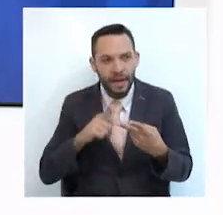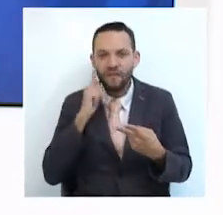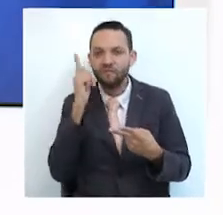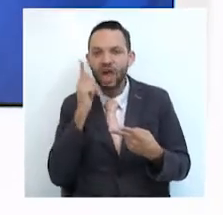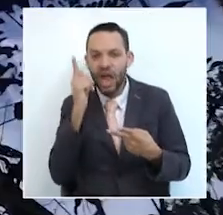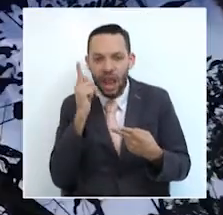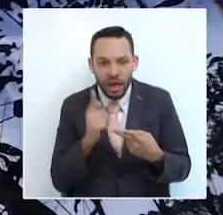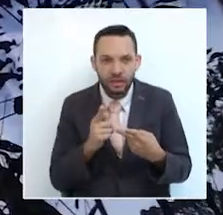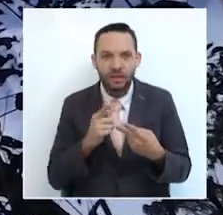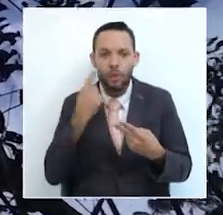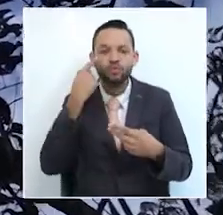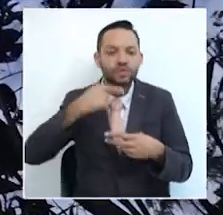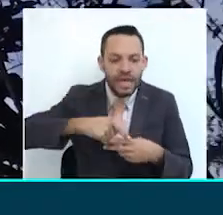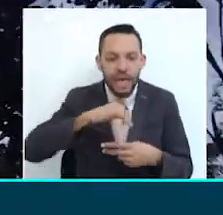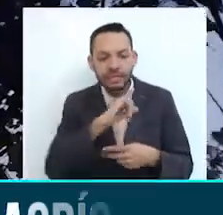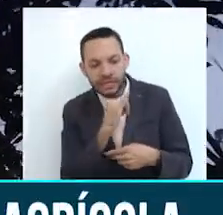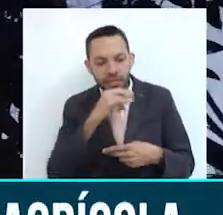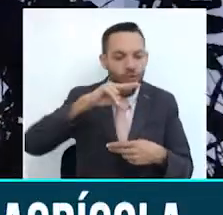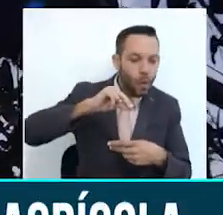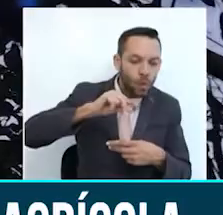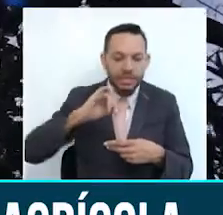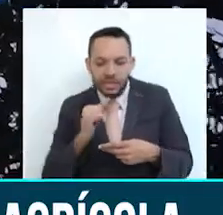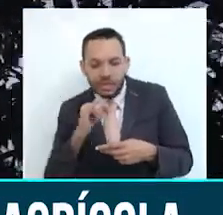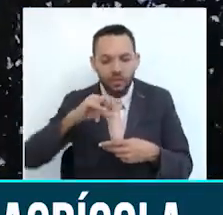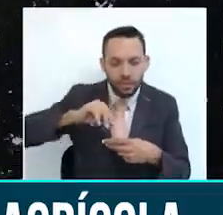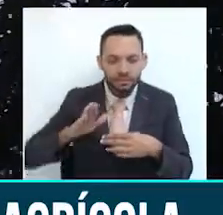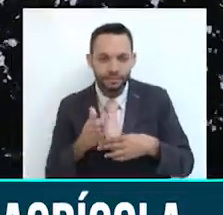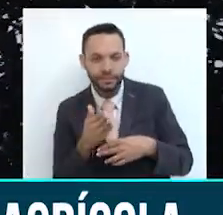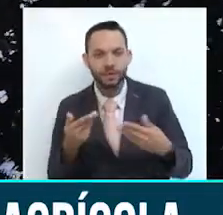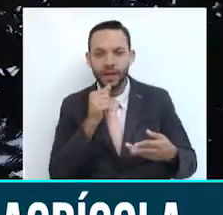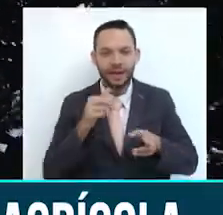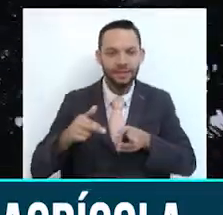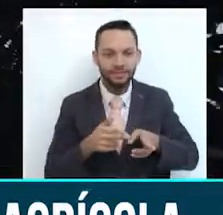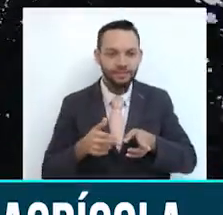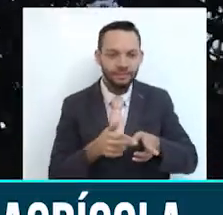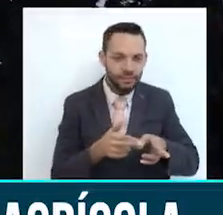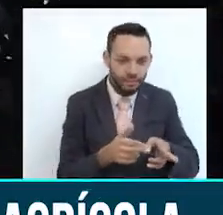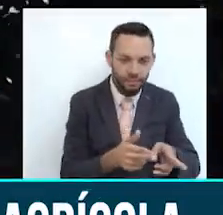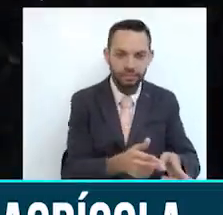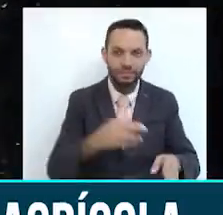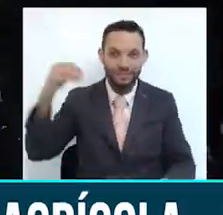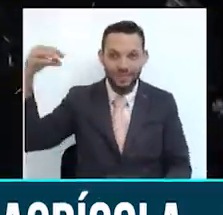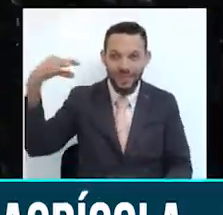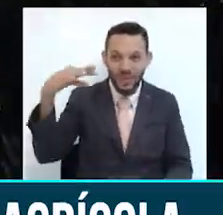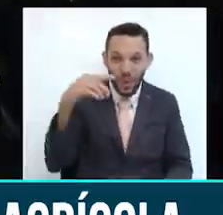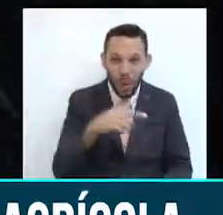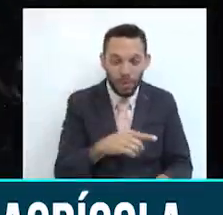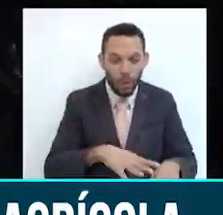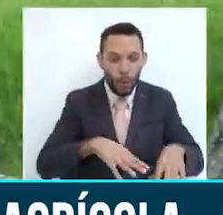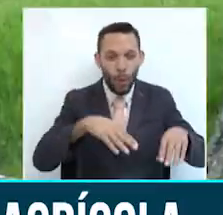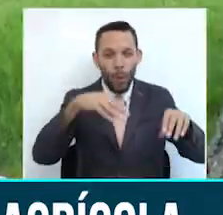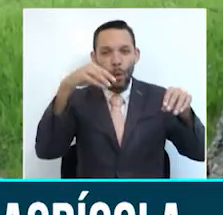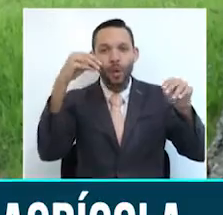de por medio. Las altas temperaturas están afectando los caudales de agua de los que se surten los acueductos del Comité Departamental de